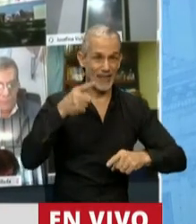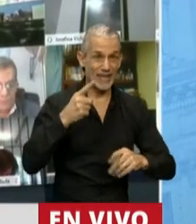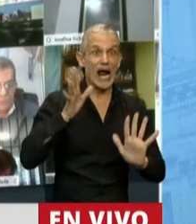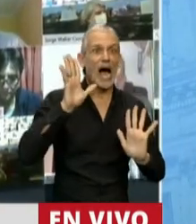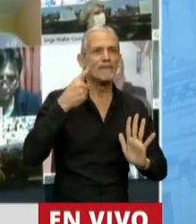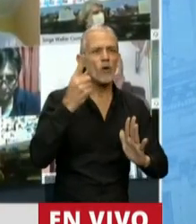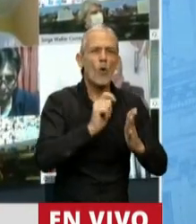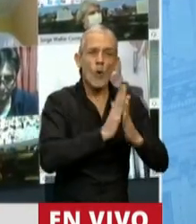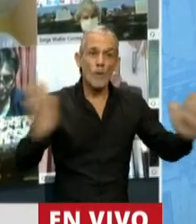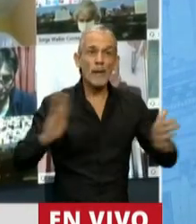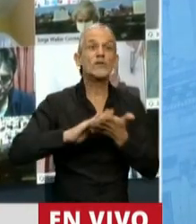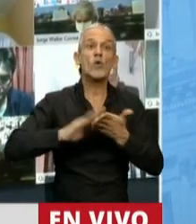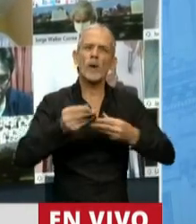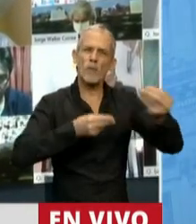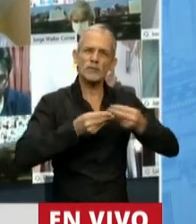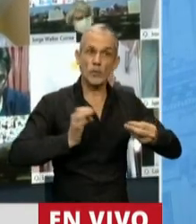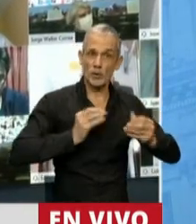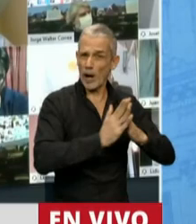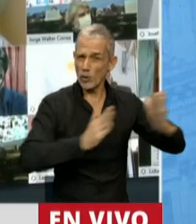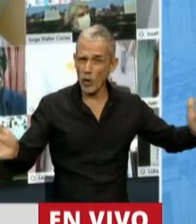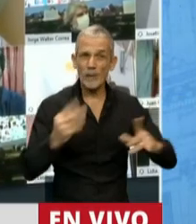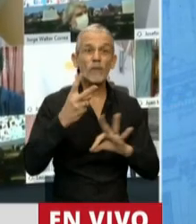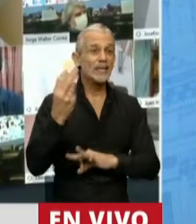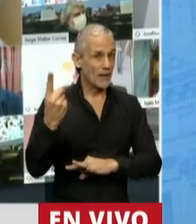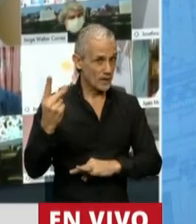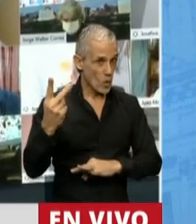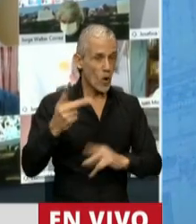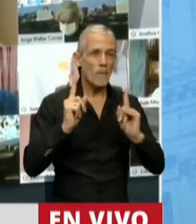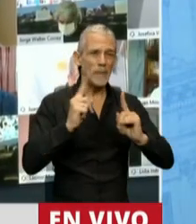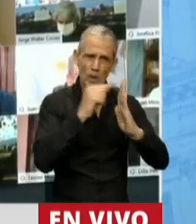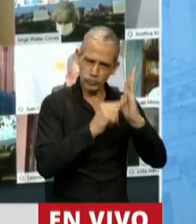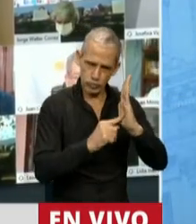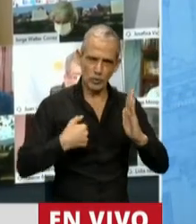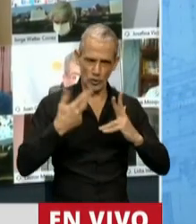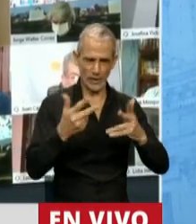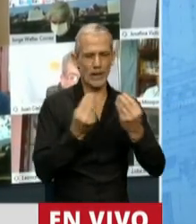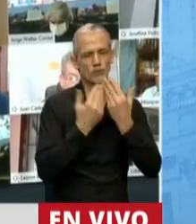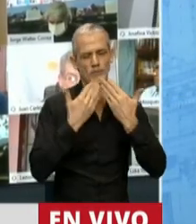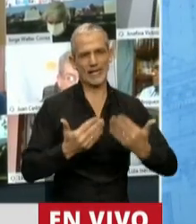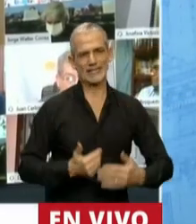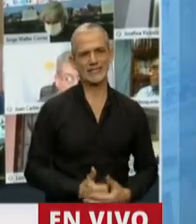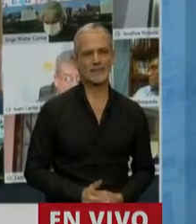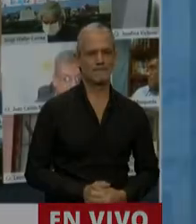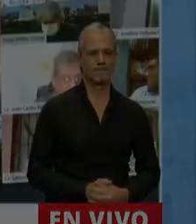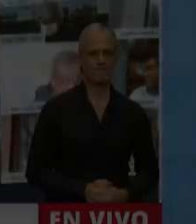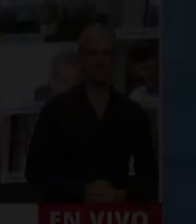mes discutir el nuevo presupuesto para todo el año completo 2021 bajo estos criterios que acabo de mencionar. Muchas gracias, presidente. Gracias, diputado.